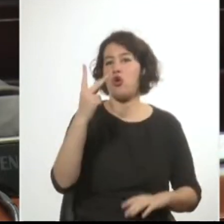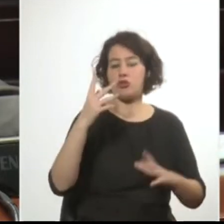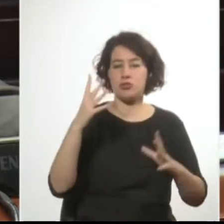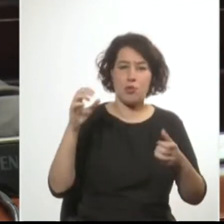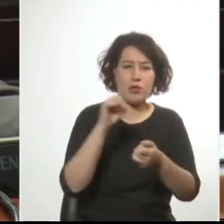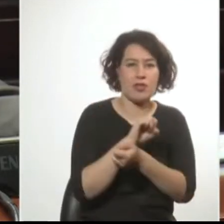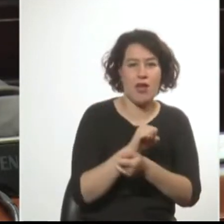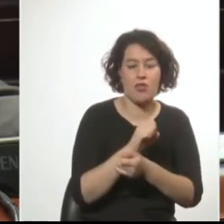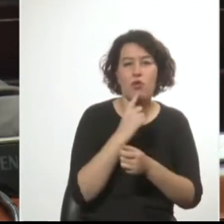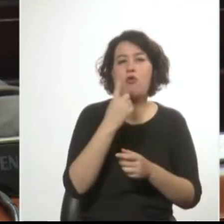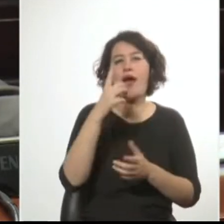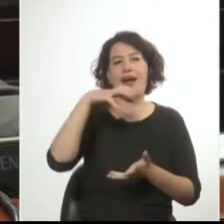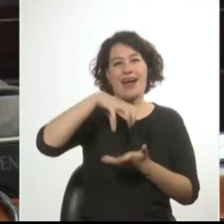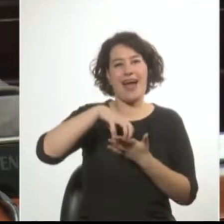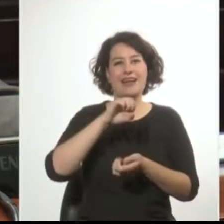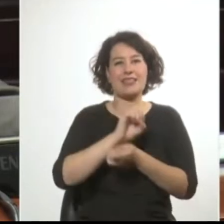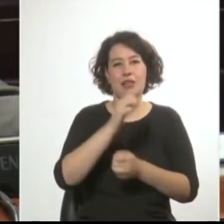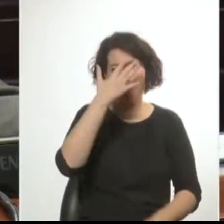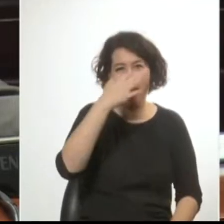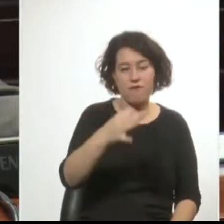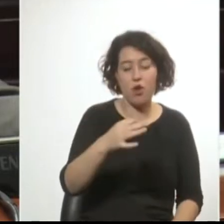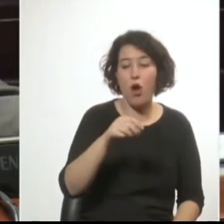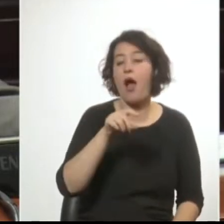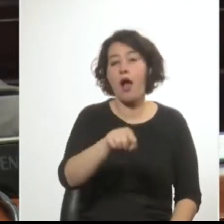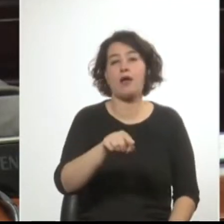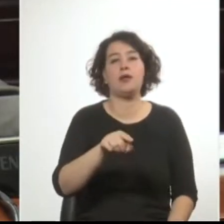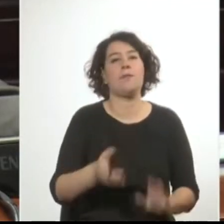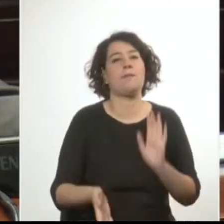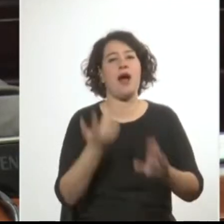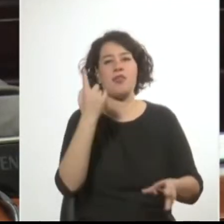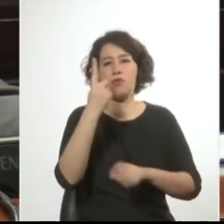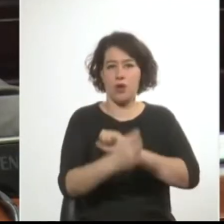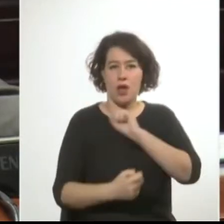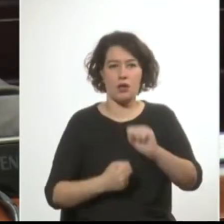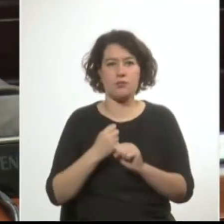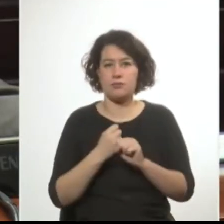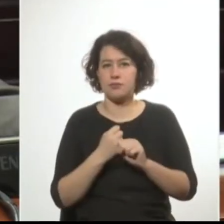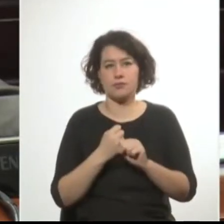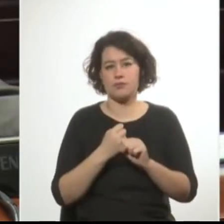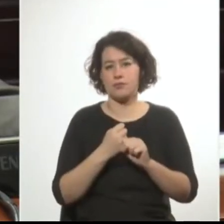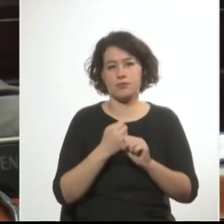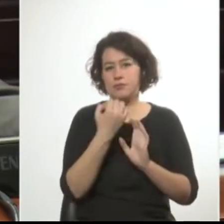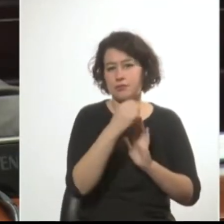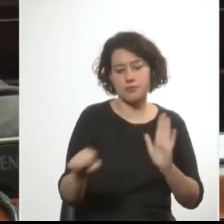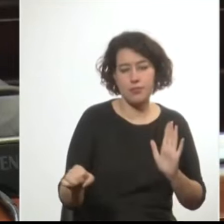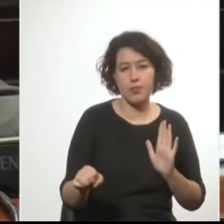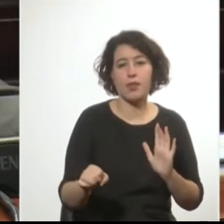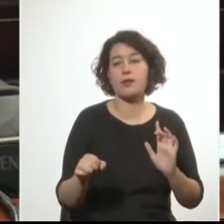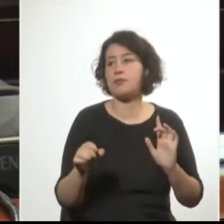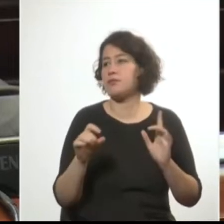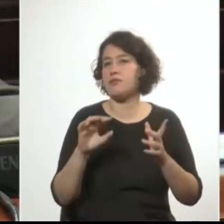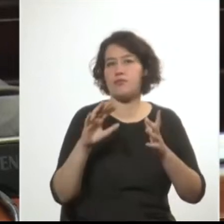en una de las denominadas cárceles del pueblo, en donde estuvieron durante más de un año en condiciones infrahumanas. Esta